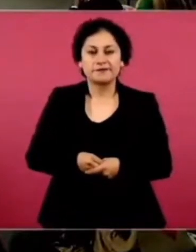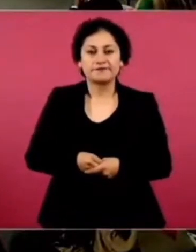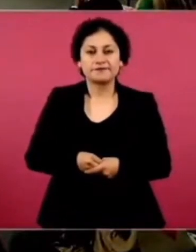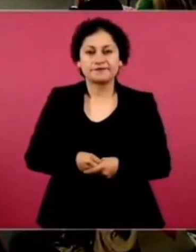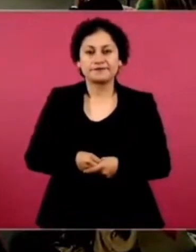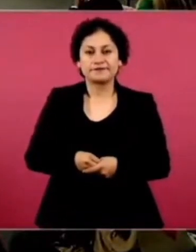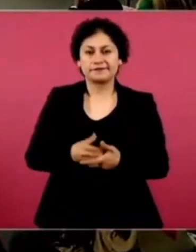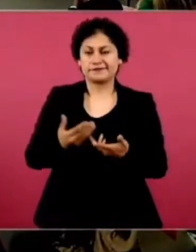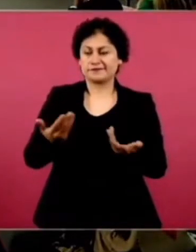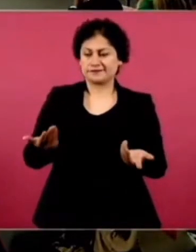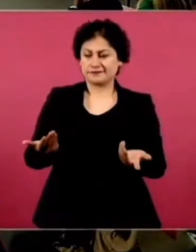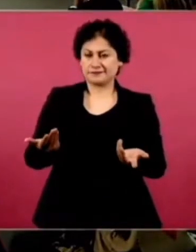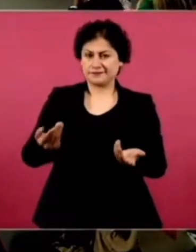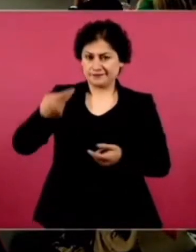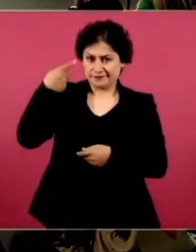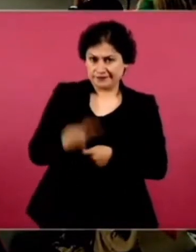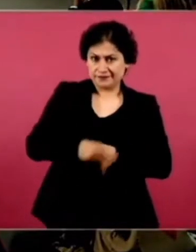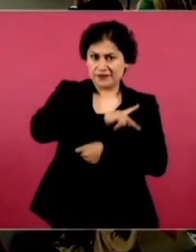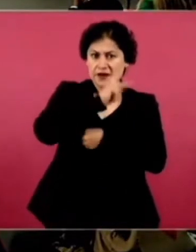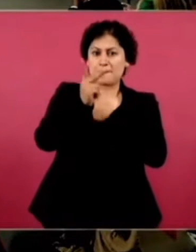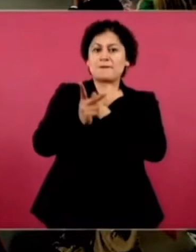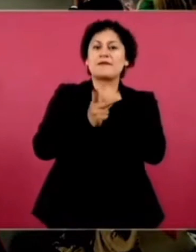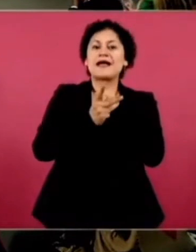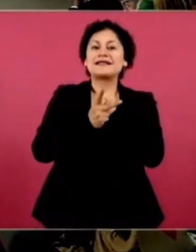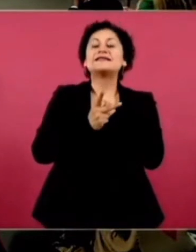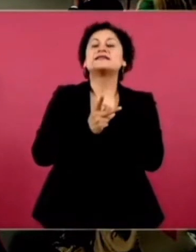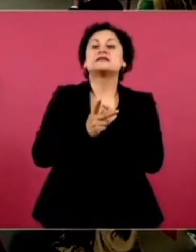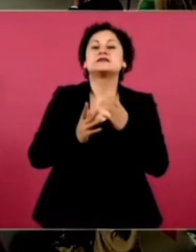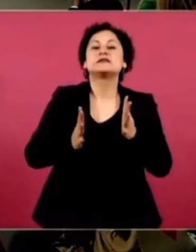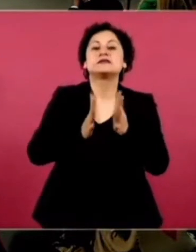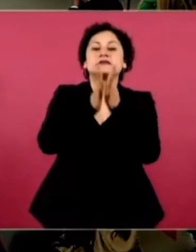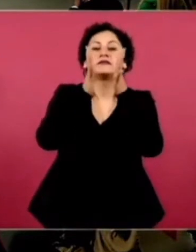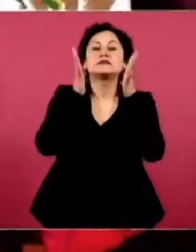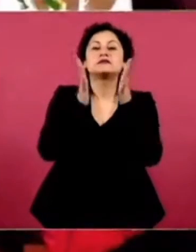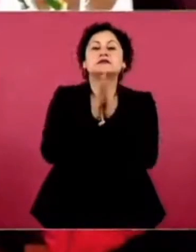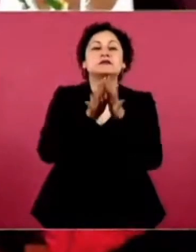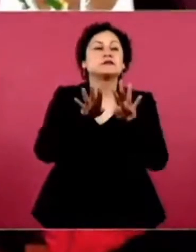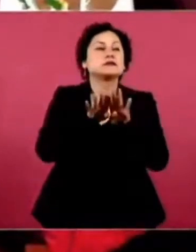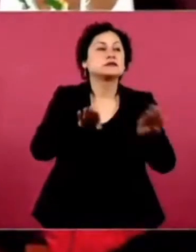Vivimos en una democracia. aunque de manera indirecta.